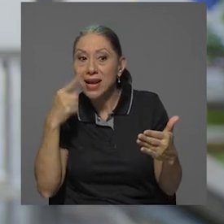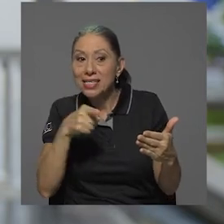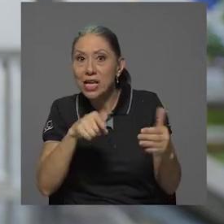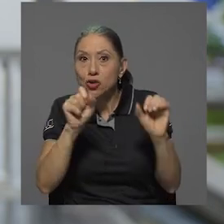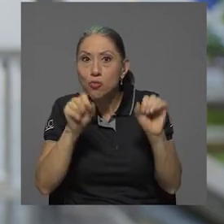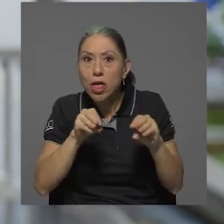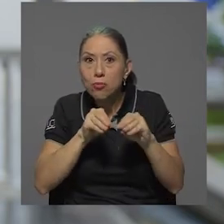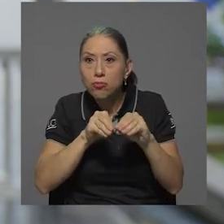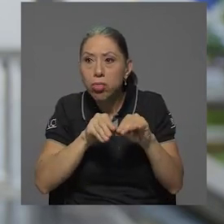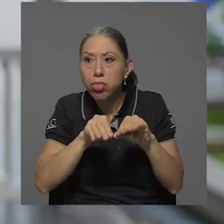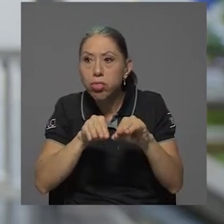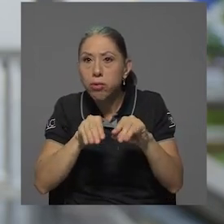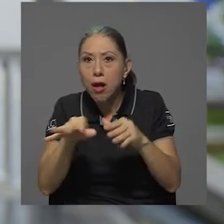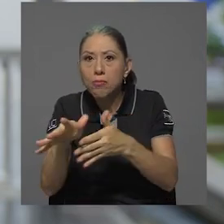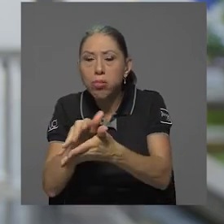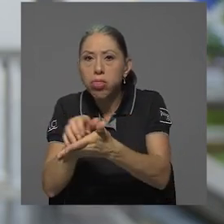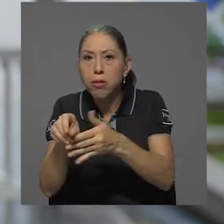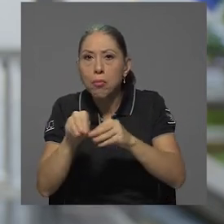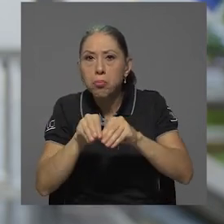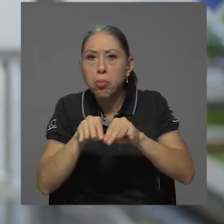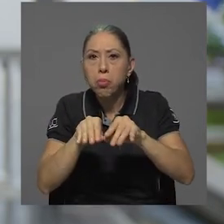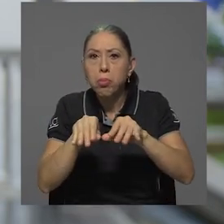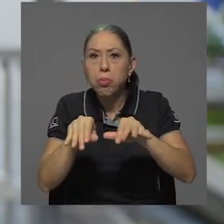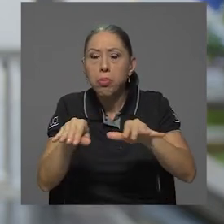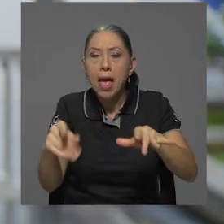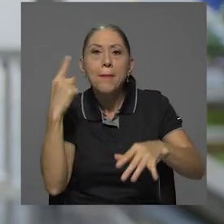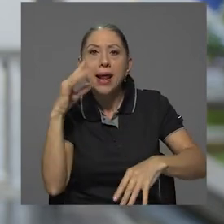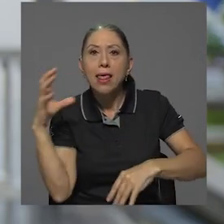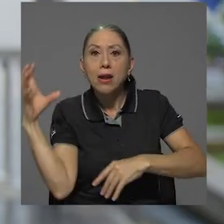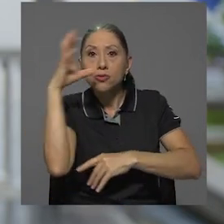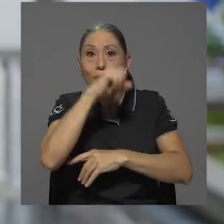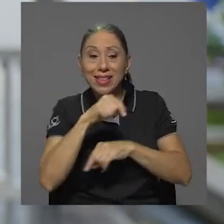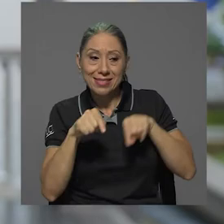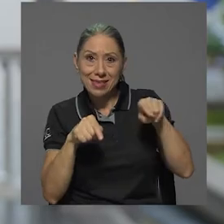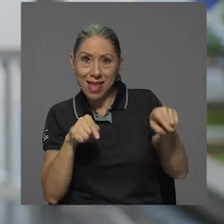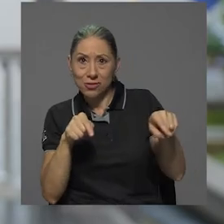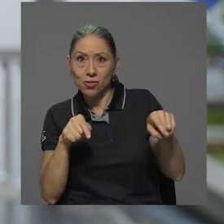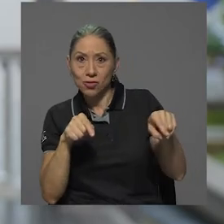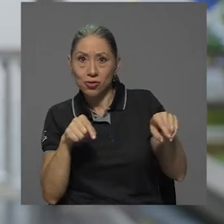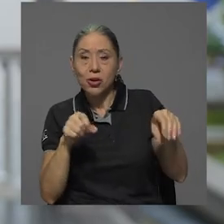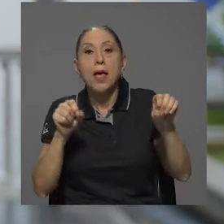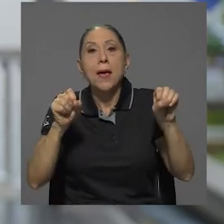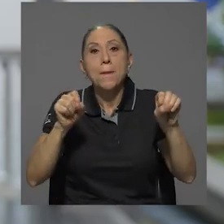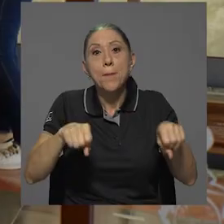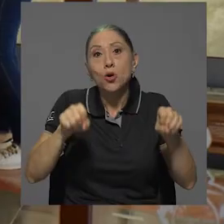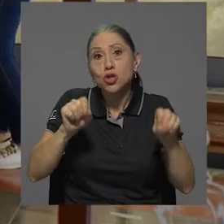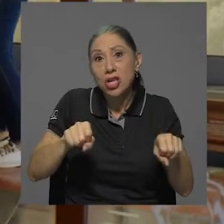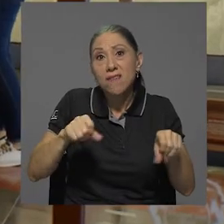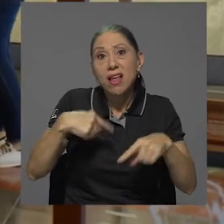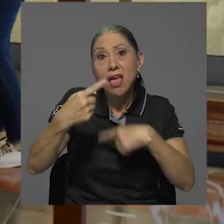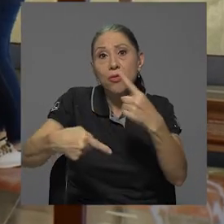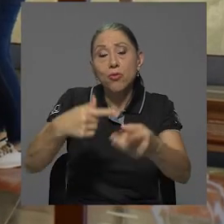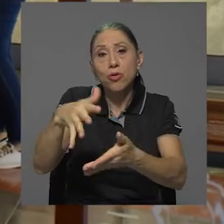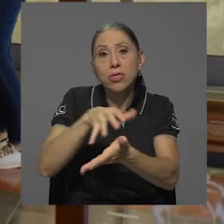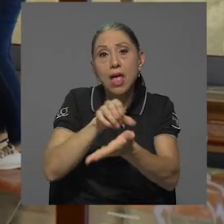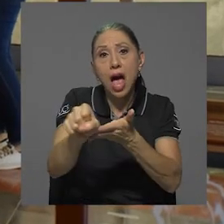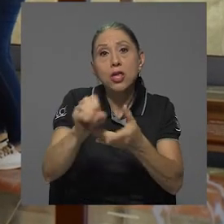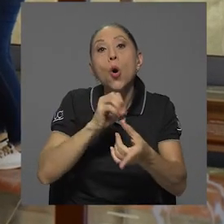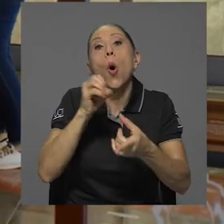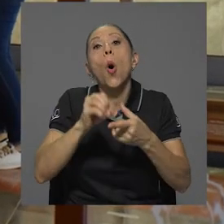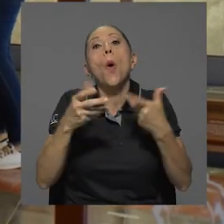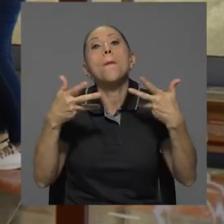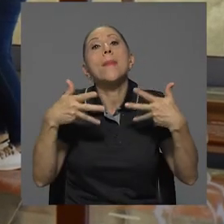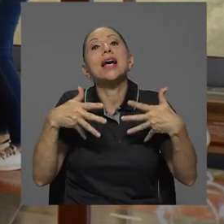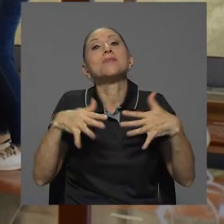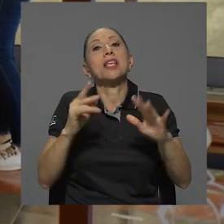pueden crecer y deteriorarlos y así determinar si estos microorganismos son posibles fuentes de daño o si más